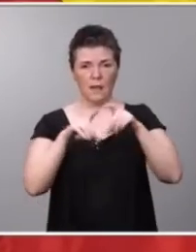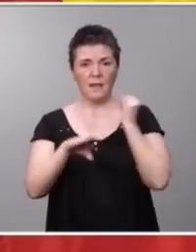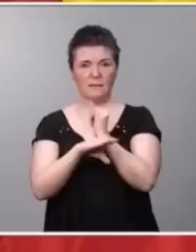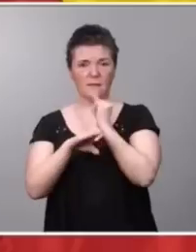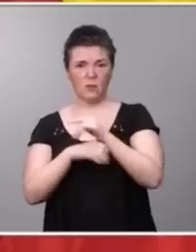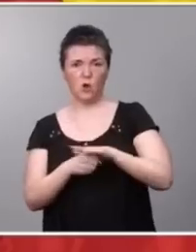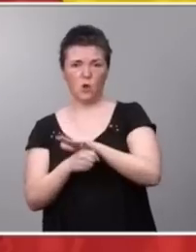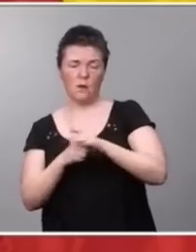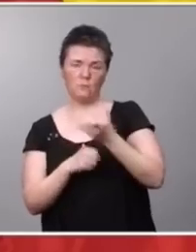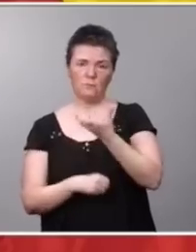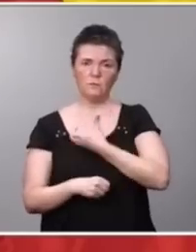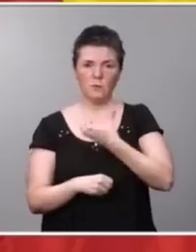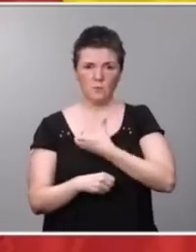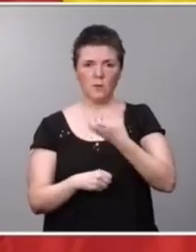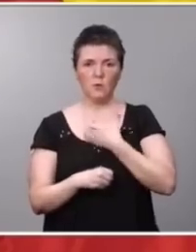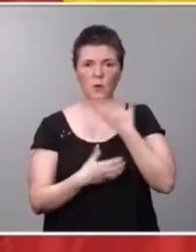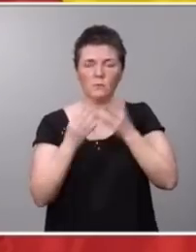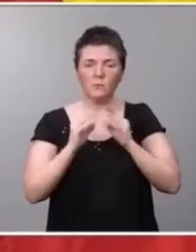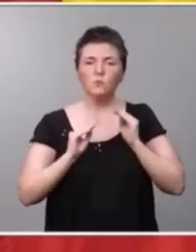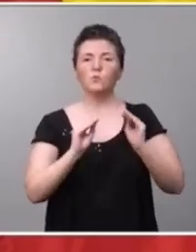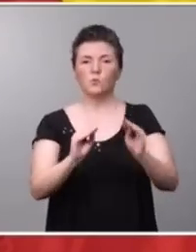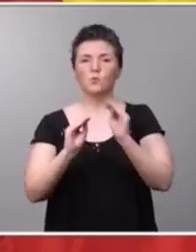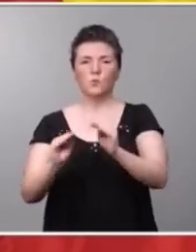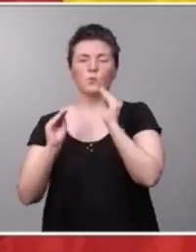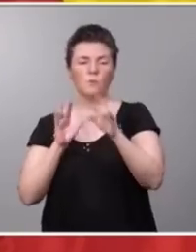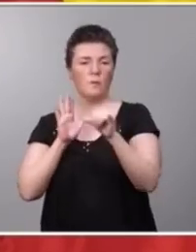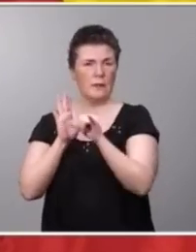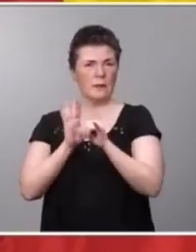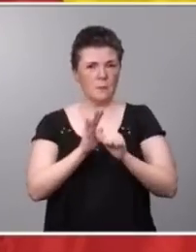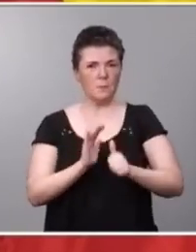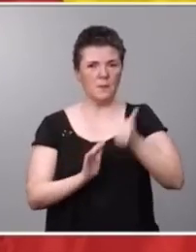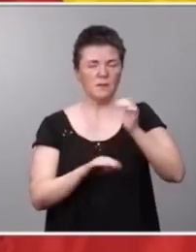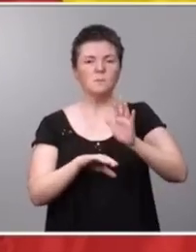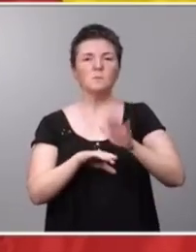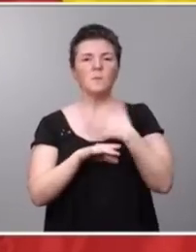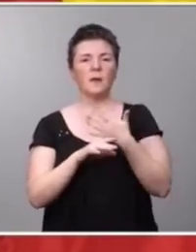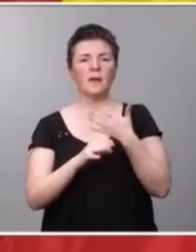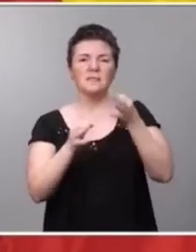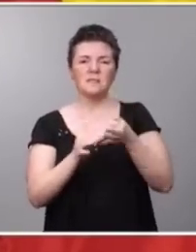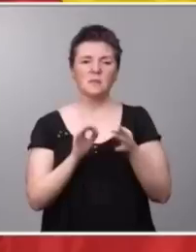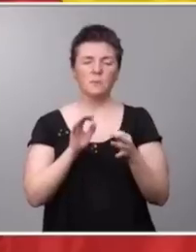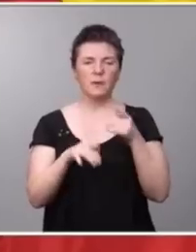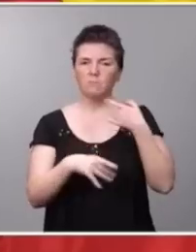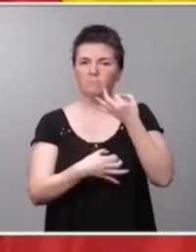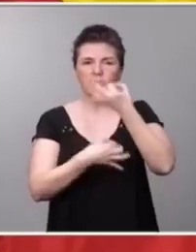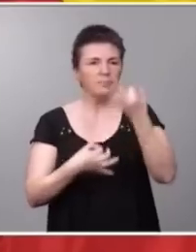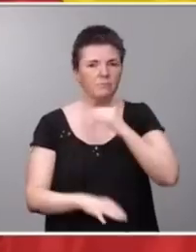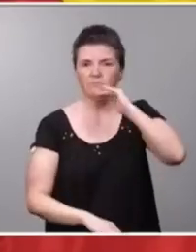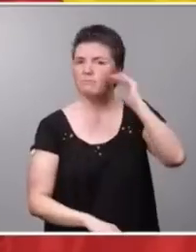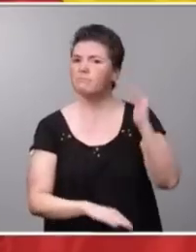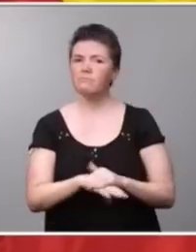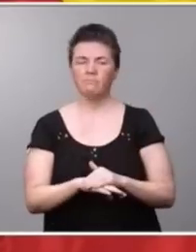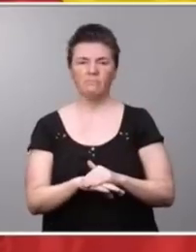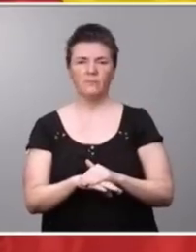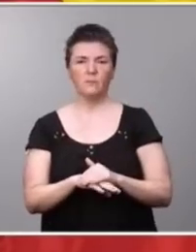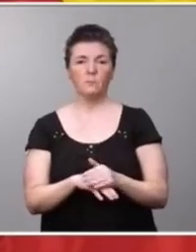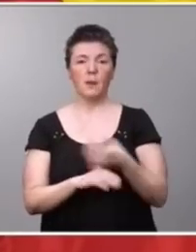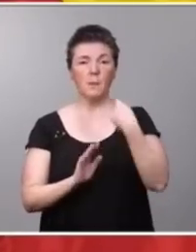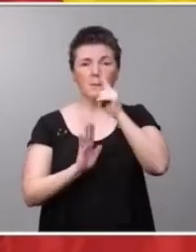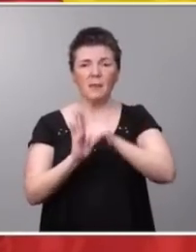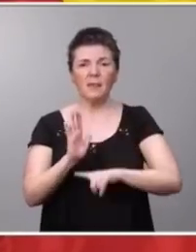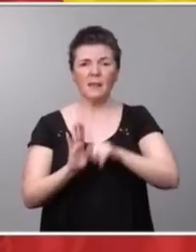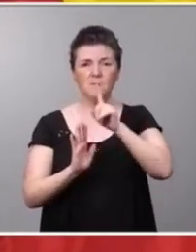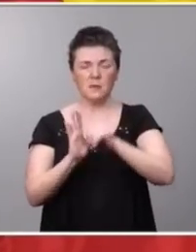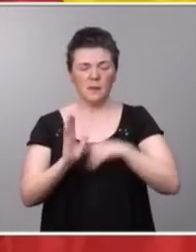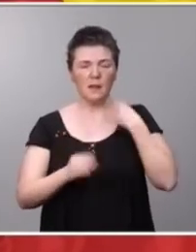ayuntamientos, con su administración más cercana, para llegar siempre a tiempo y para que cada vez las medidas que ponemos en marcha